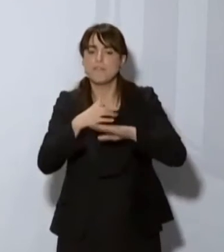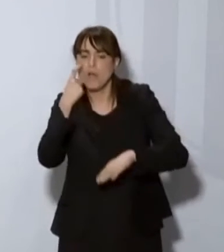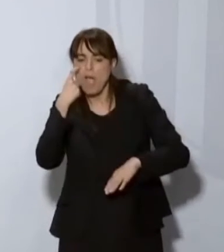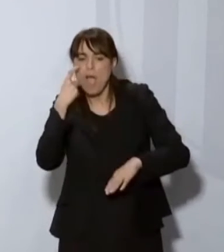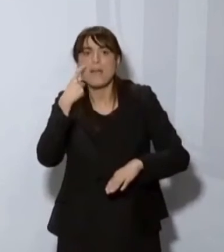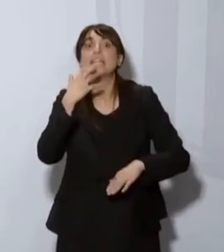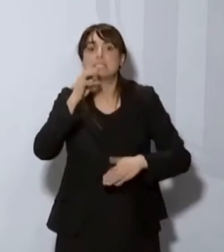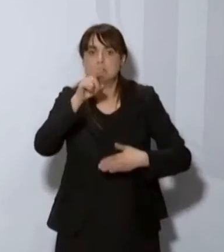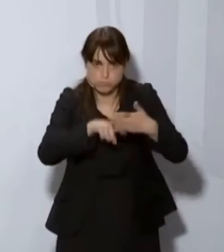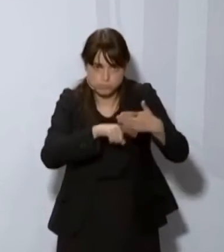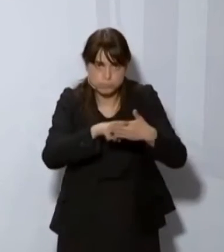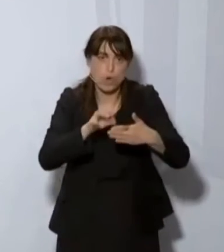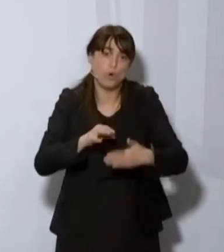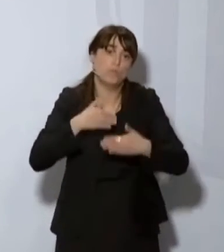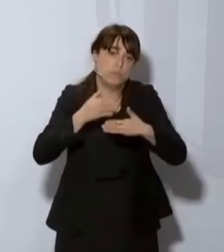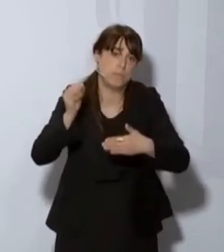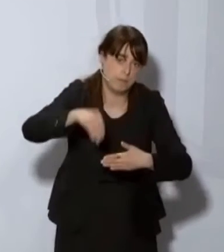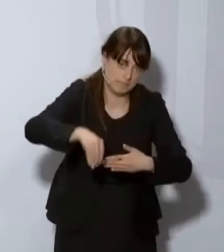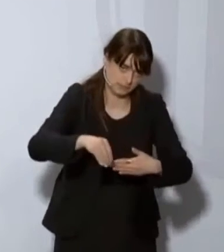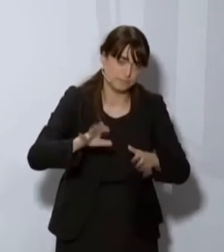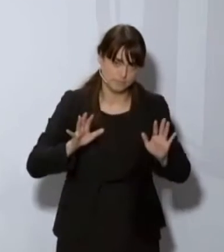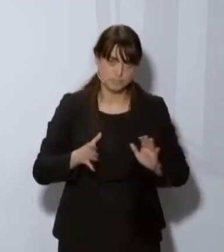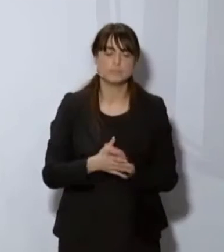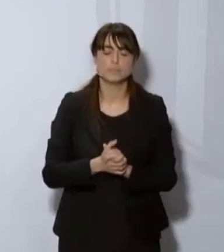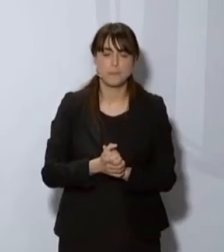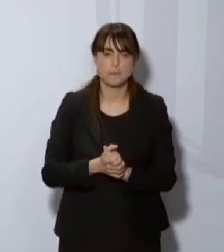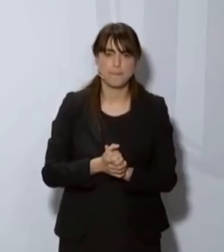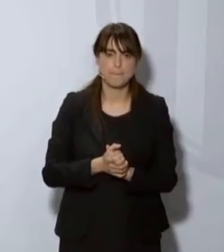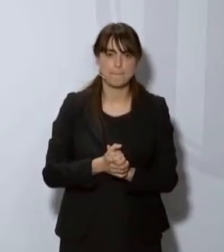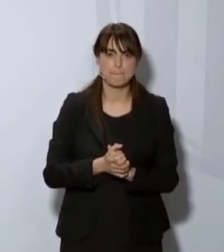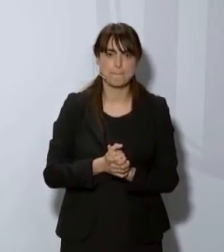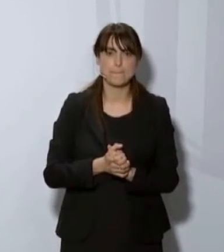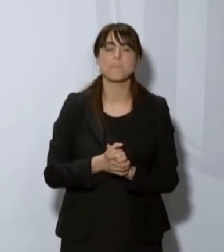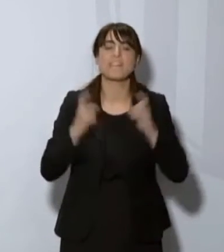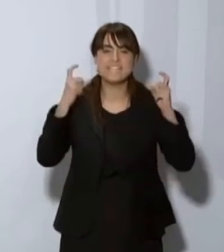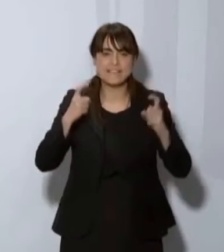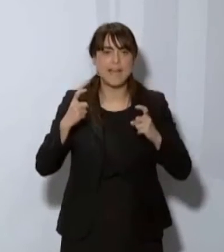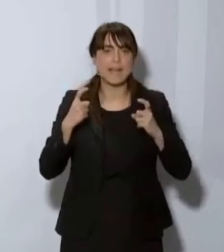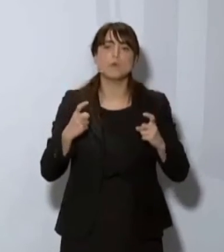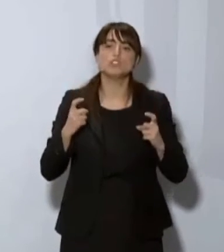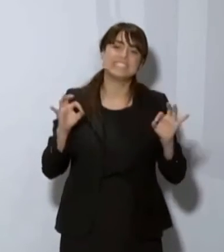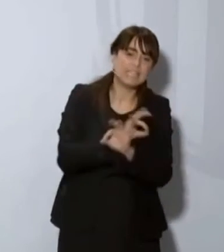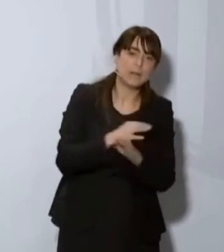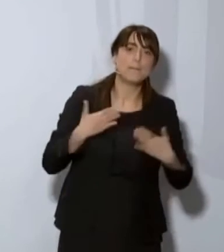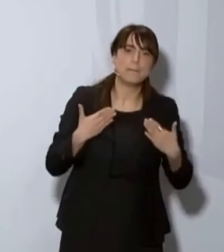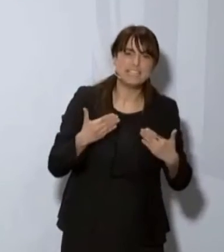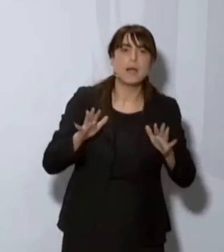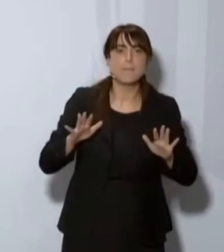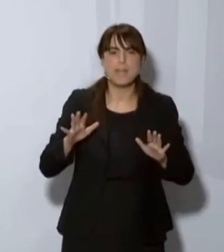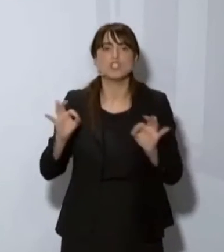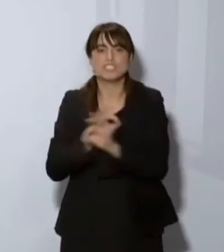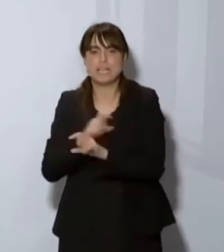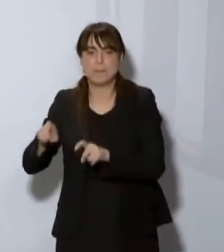incluso a retirar aquellas que se pueda. Lo vamos a hacer sin prisa, pero también lo vamos a hacer sin demora,